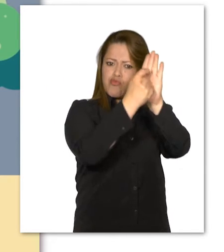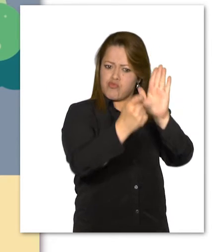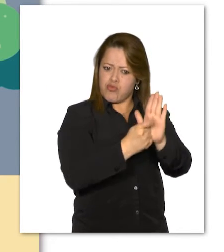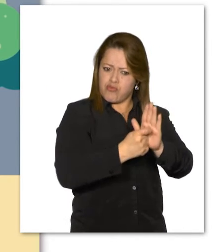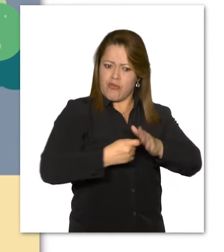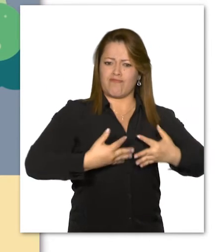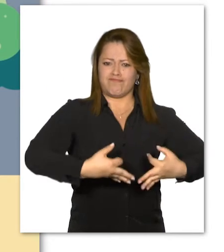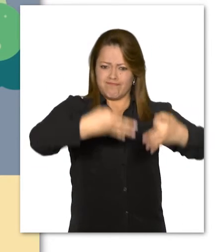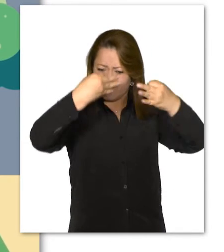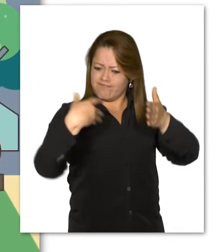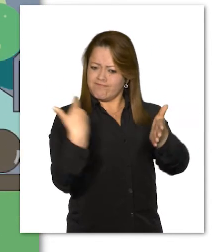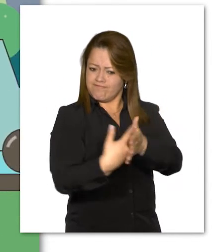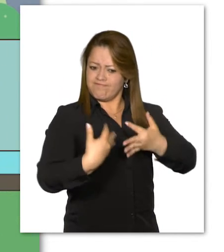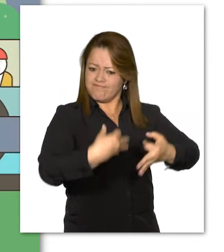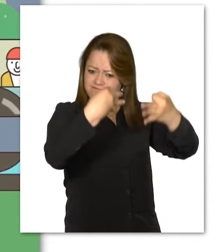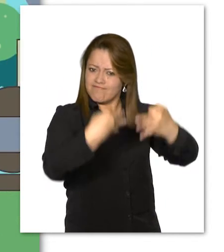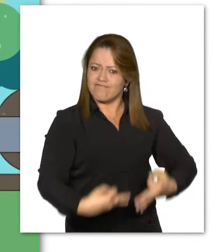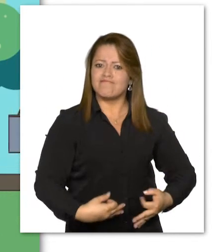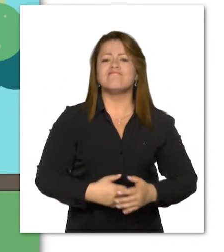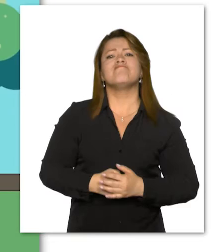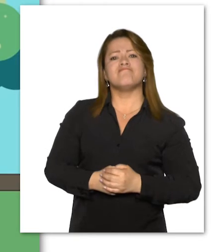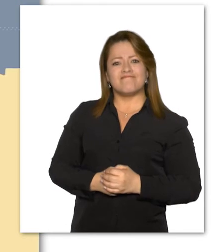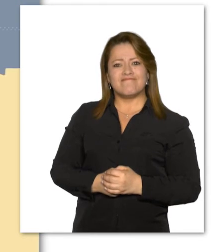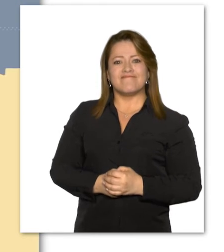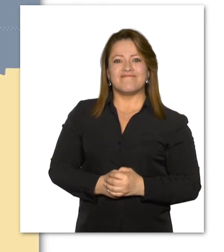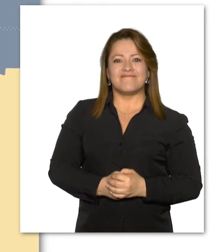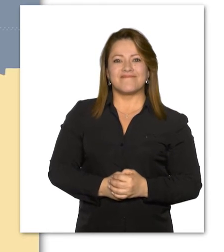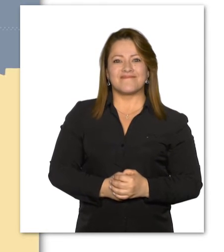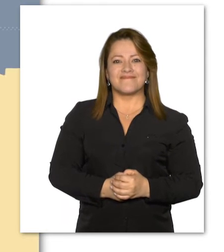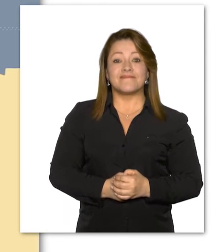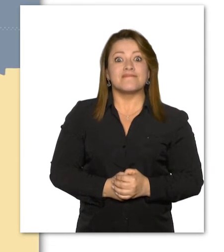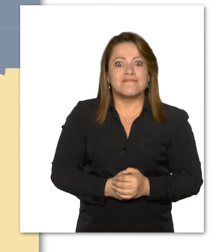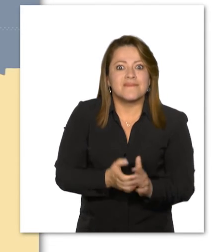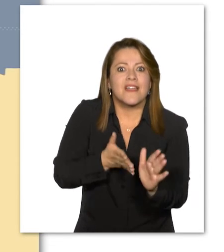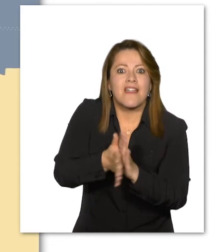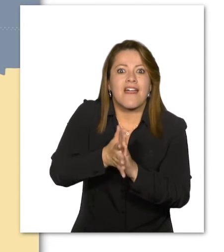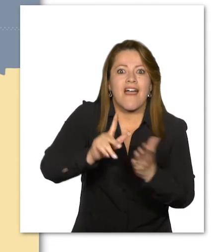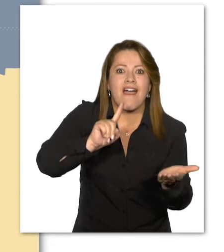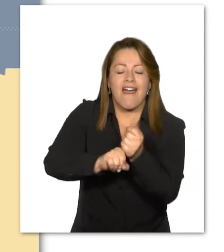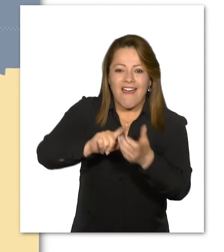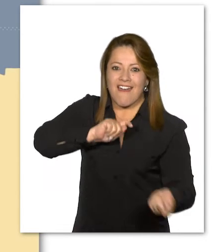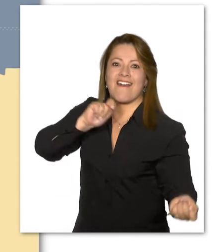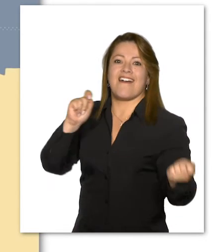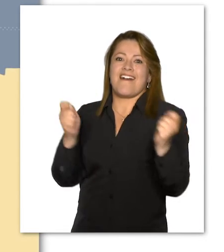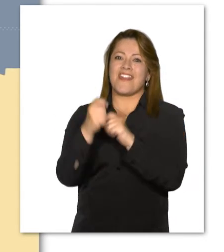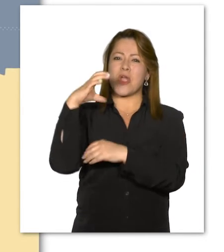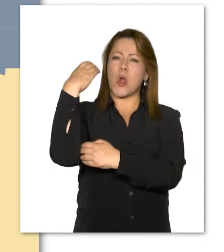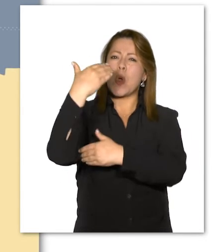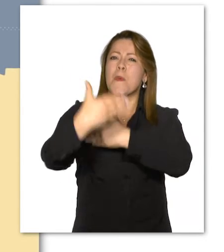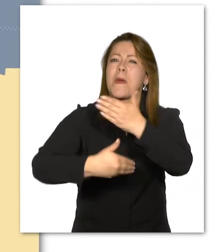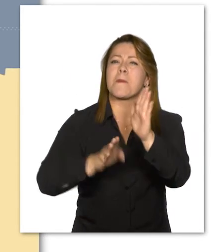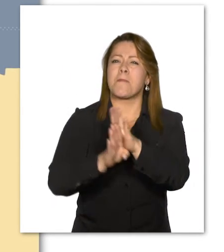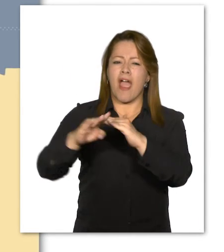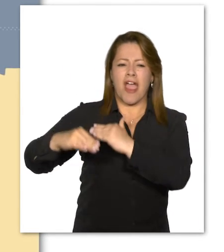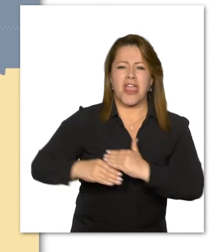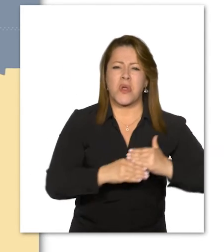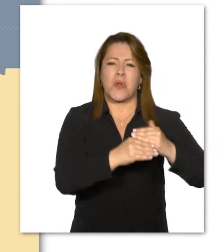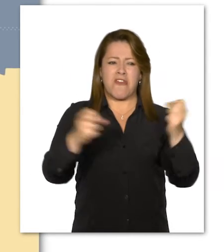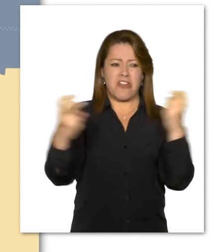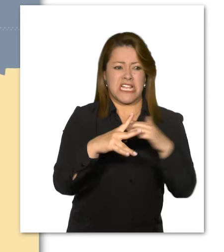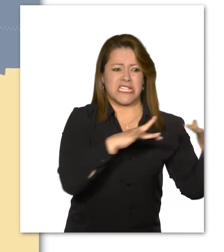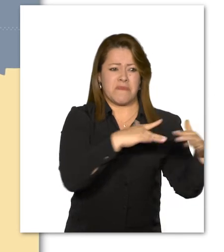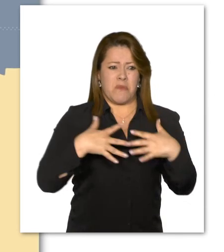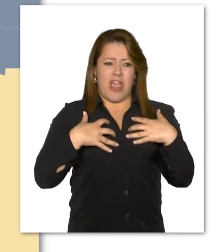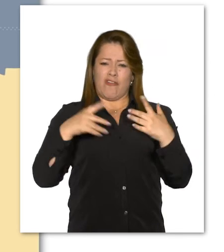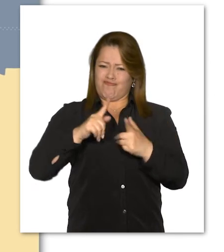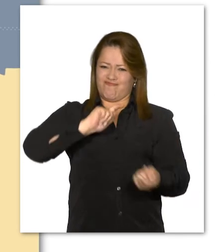garantice su cumplimiento y verificación. Con esto, lograremos las transformaciones que se requieren para cerrar los ciclos de violencia y sentar las bases